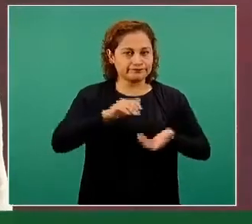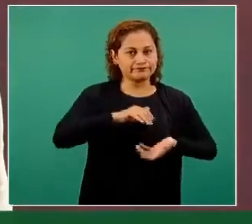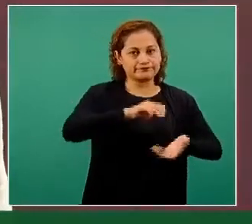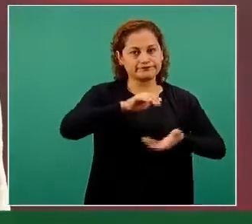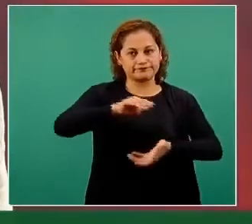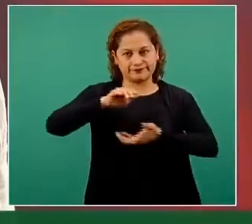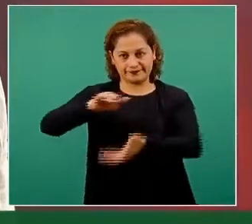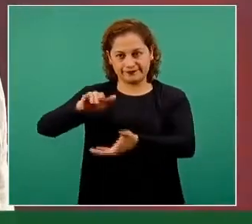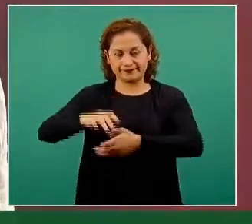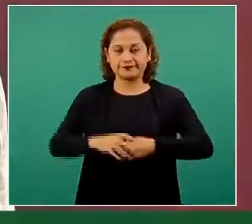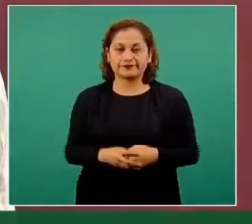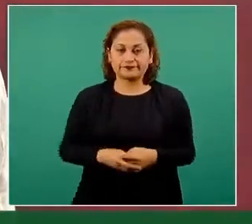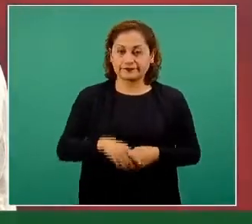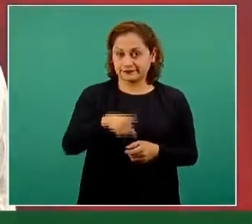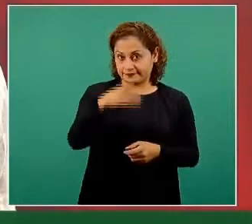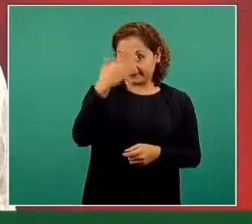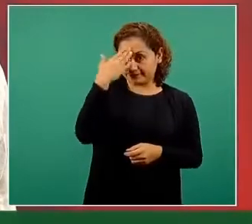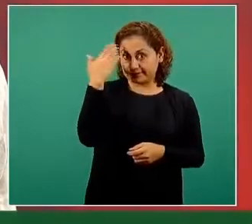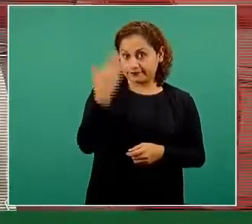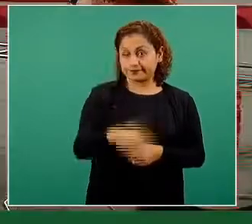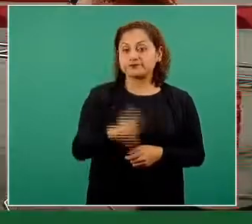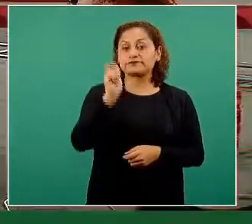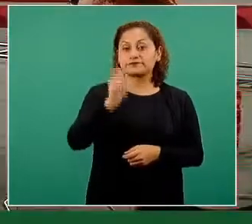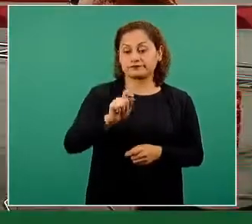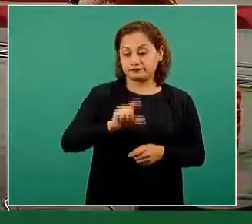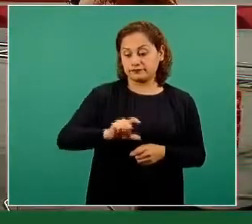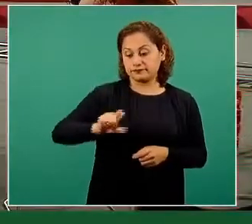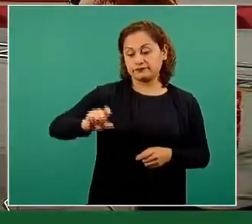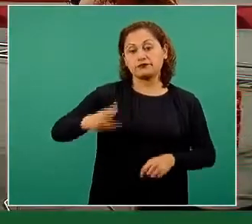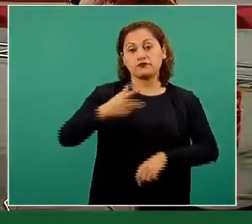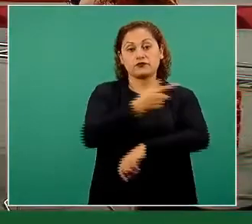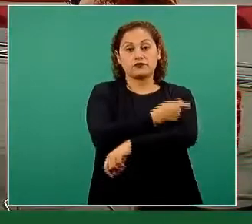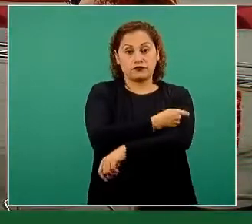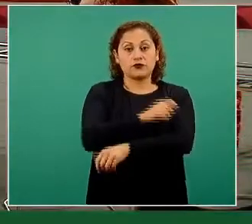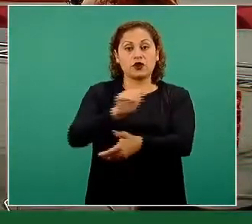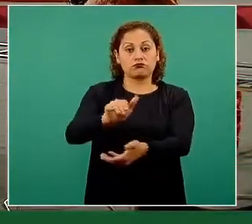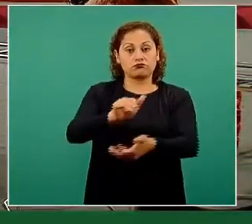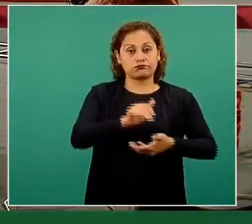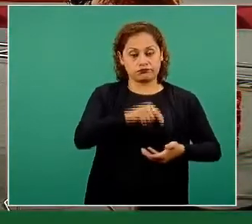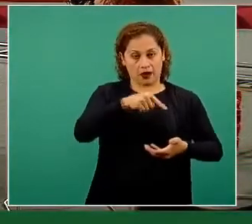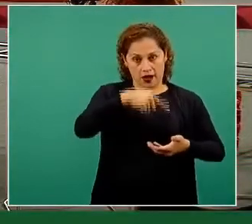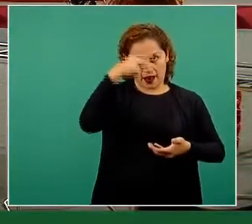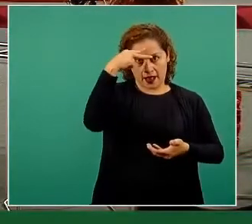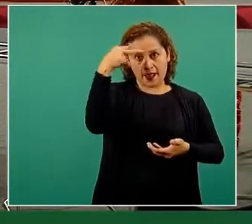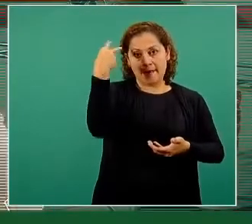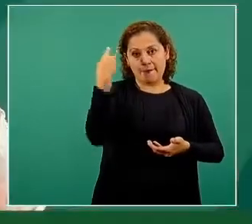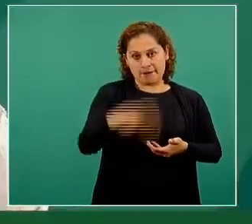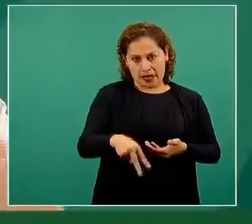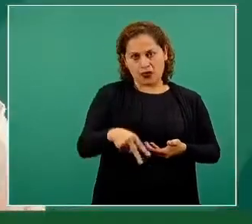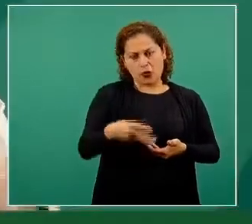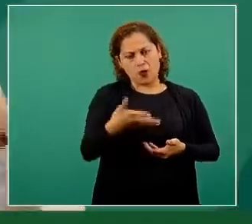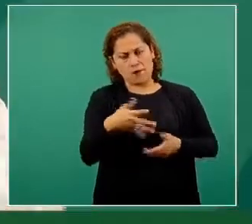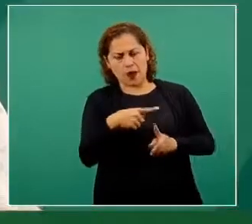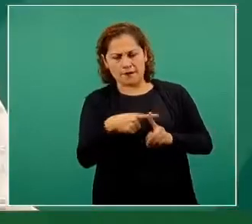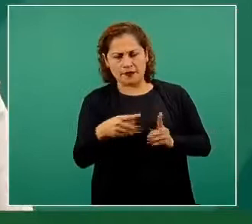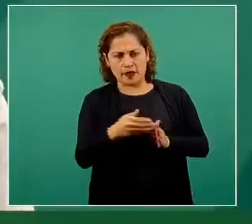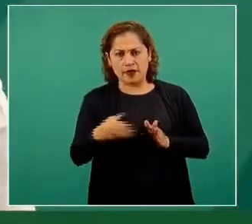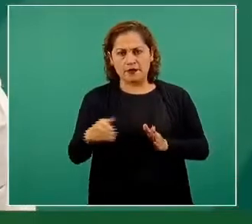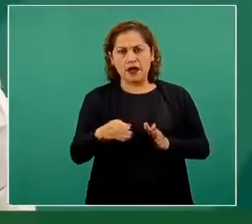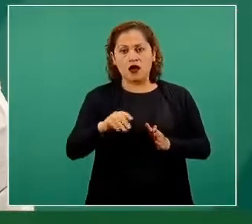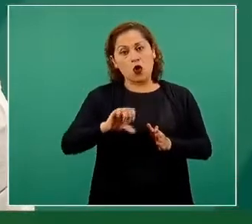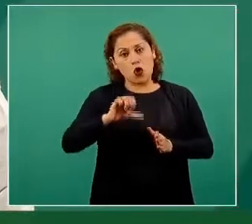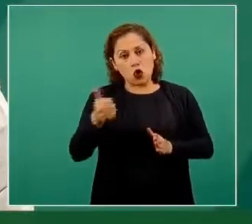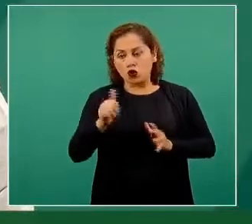vacuna. Y recordar que la vacuna es no solamente para México, una parte es para México, poco más de la mitad y el resto es para